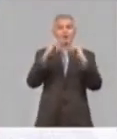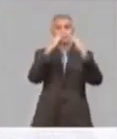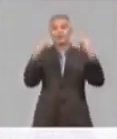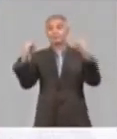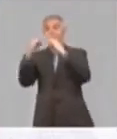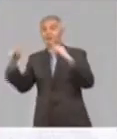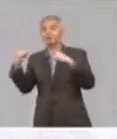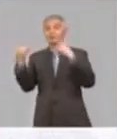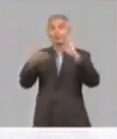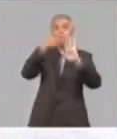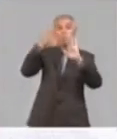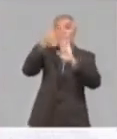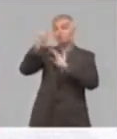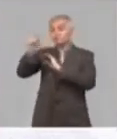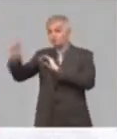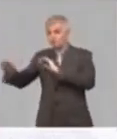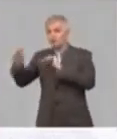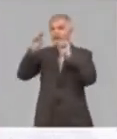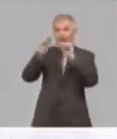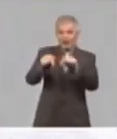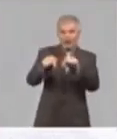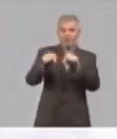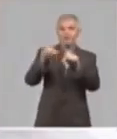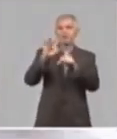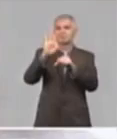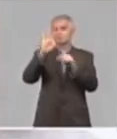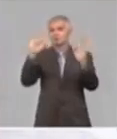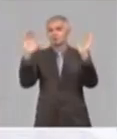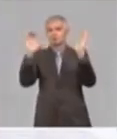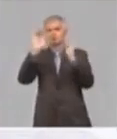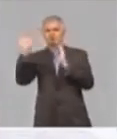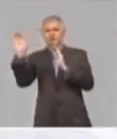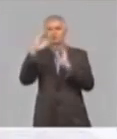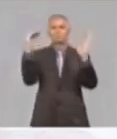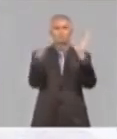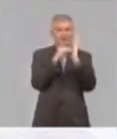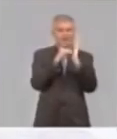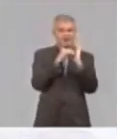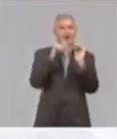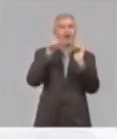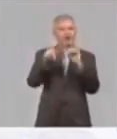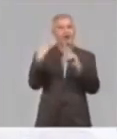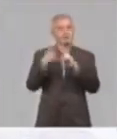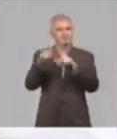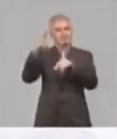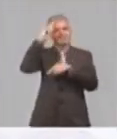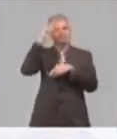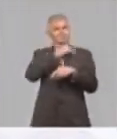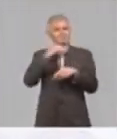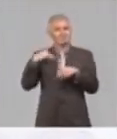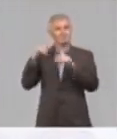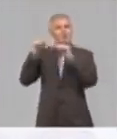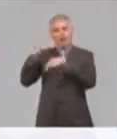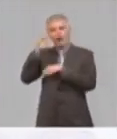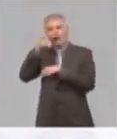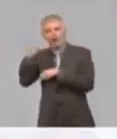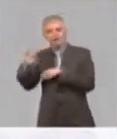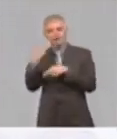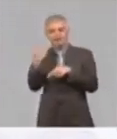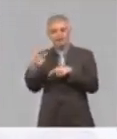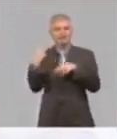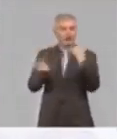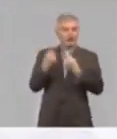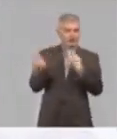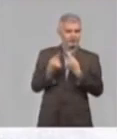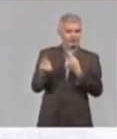.000 constructores. Y eso lo estamos ordenando, otros son más pequeños y se puede controlar un poco menos, pero todo siempre coordinado, como estaba hablando, con los consejos